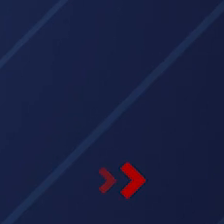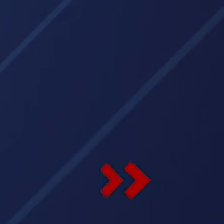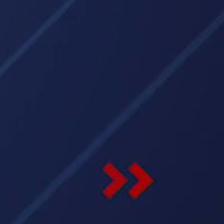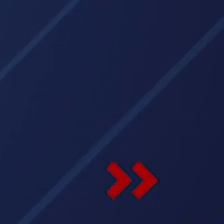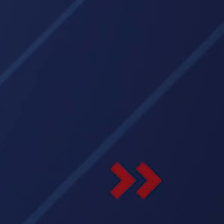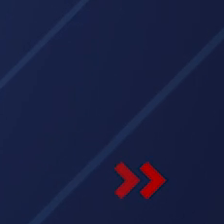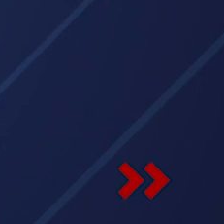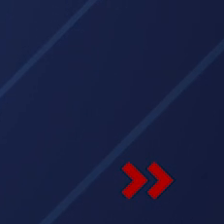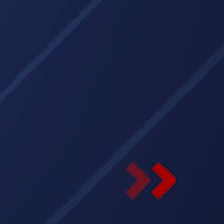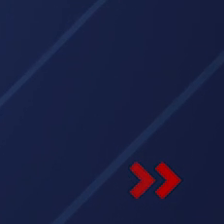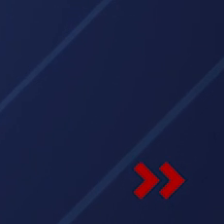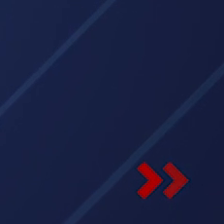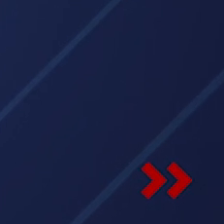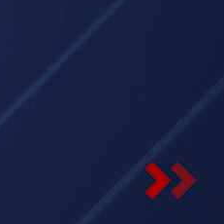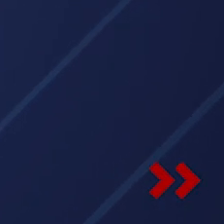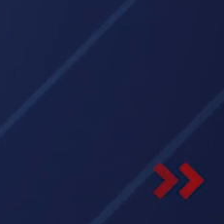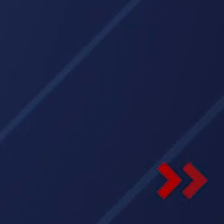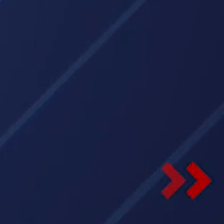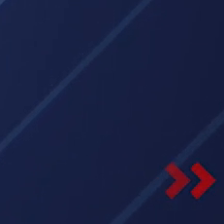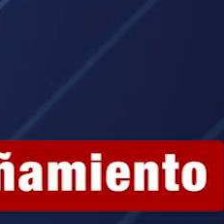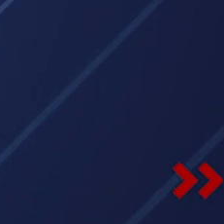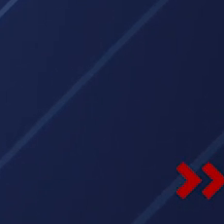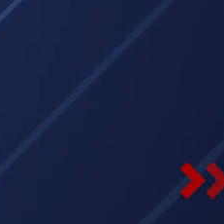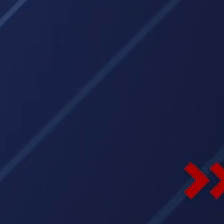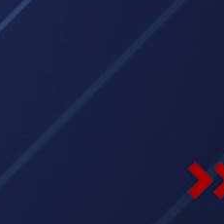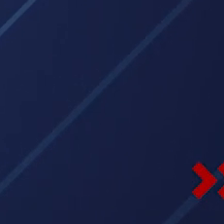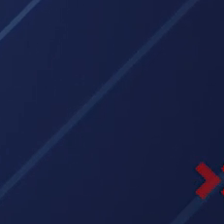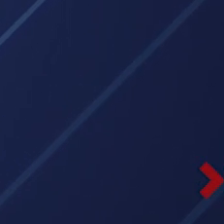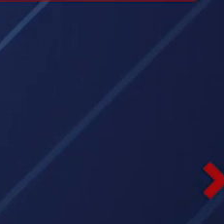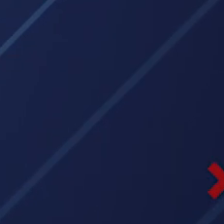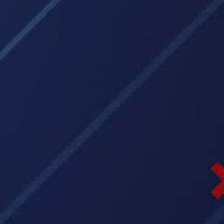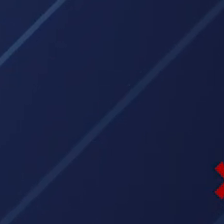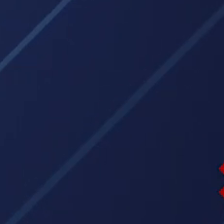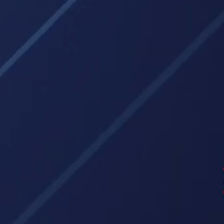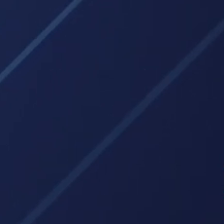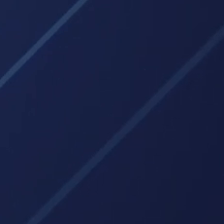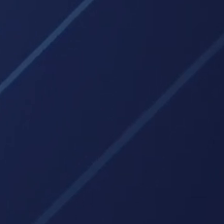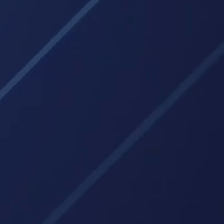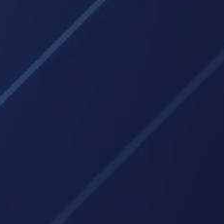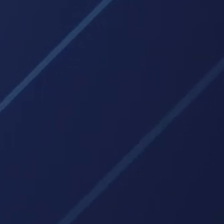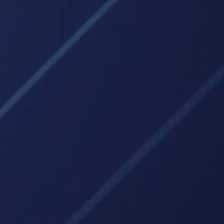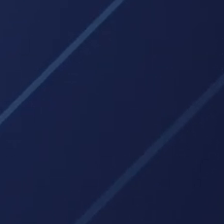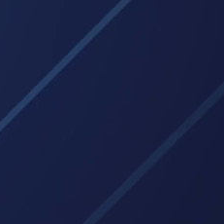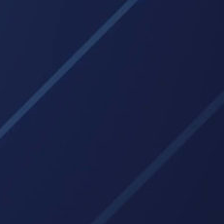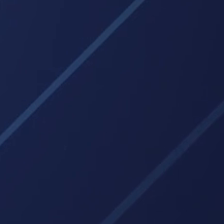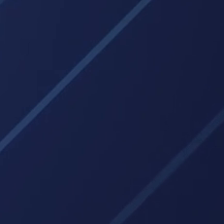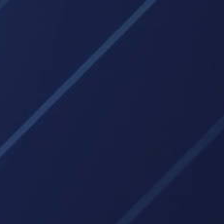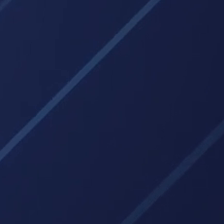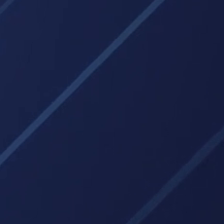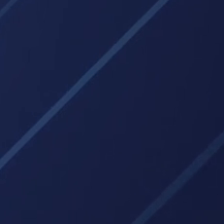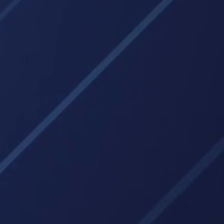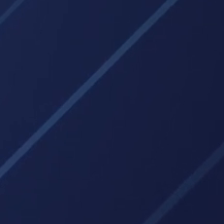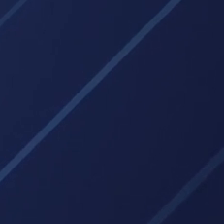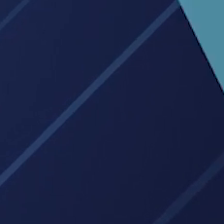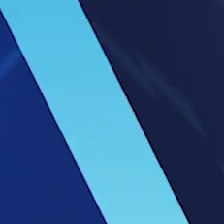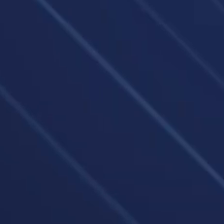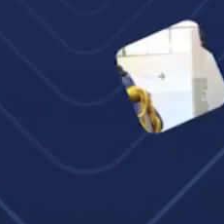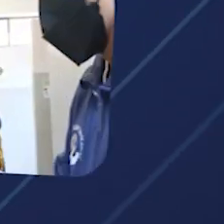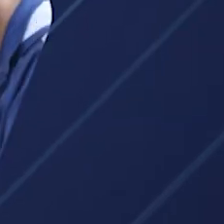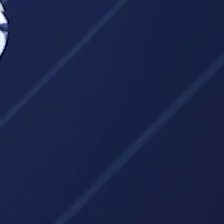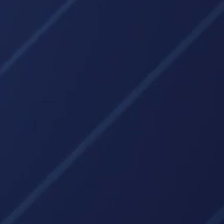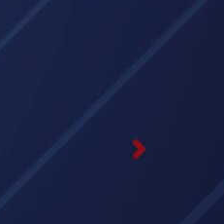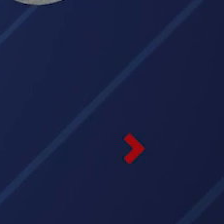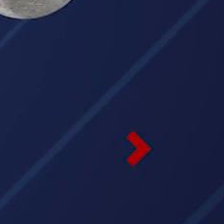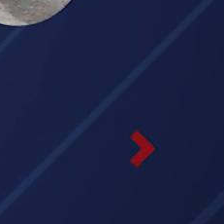buscan lo mejor para nuestro país necesitan de tu acompañamiento, conocimiento, orientación y motivación para desarrollar el control social